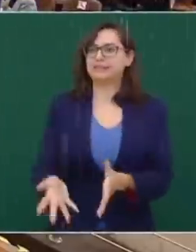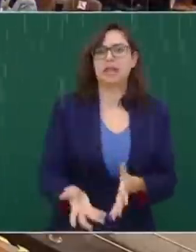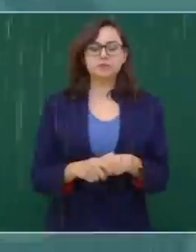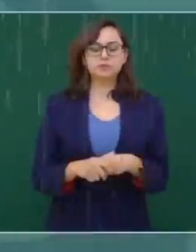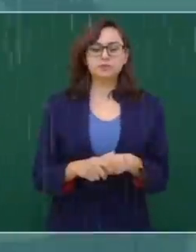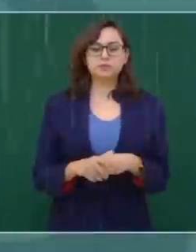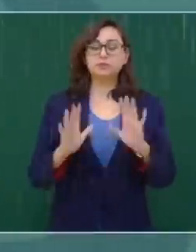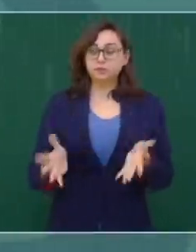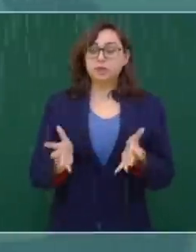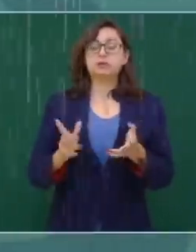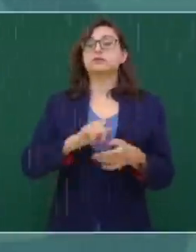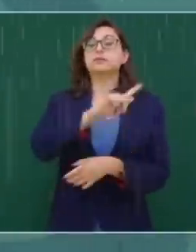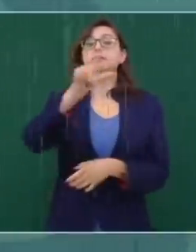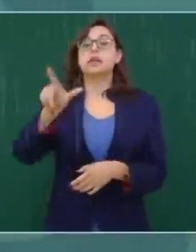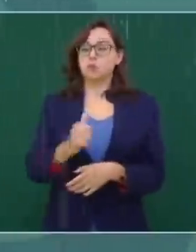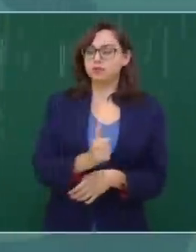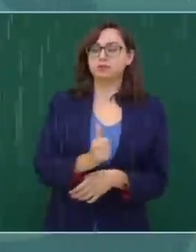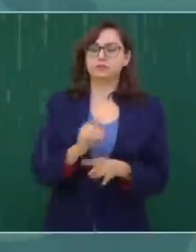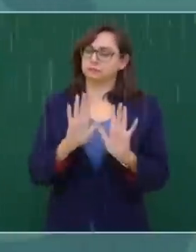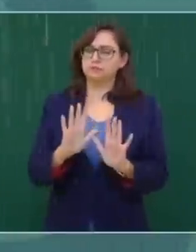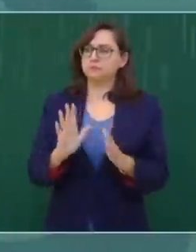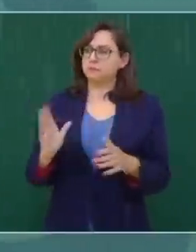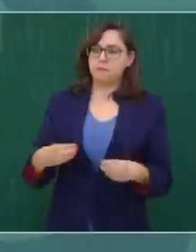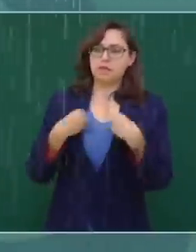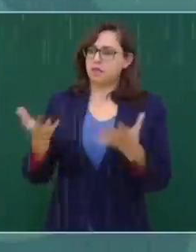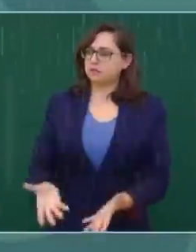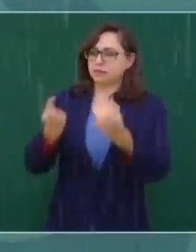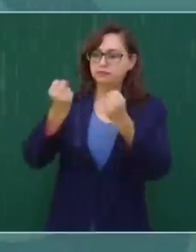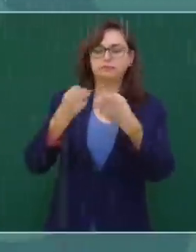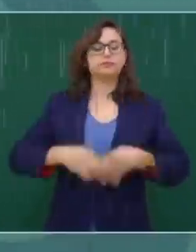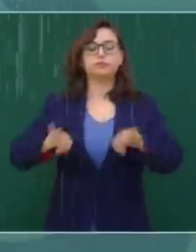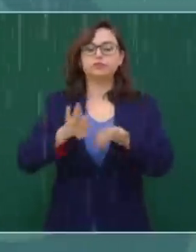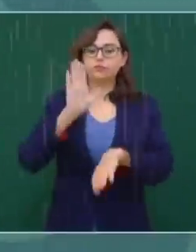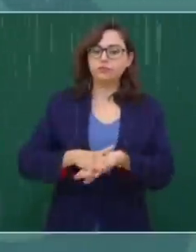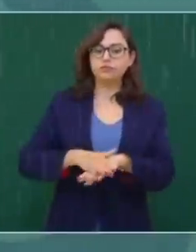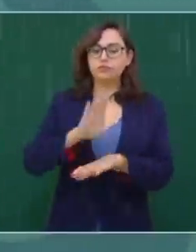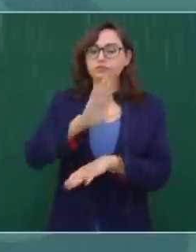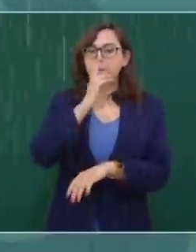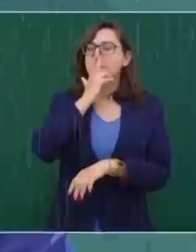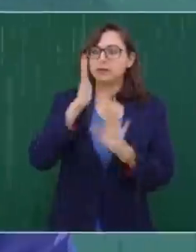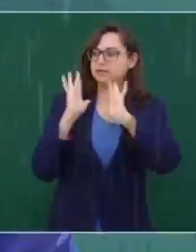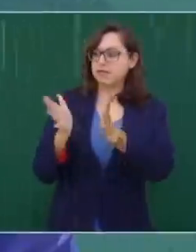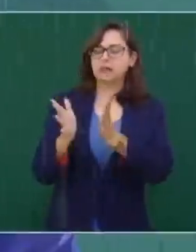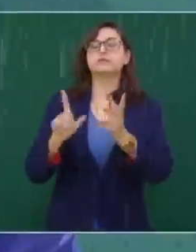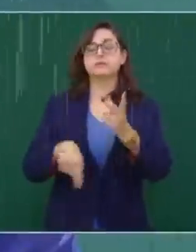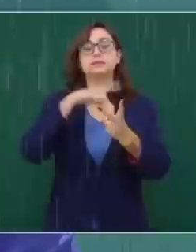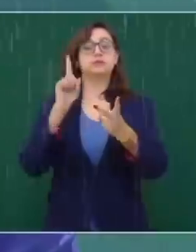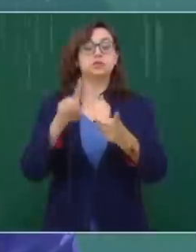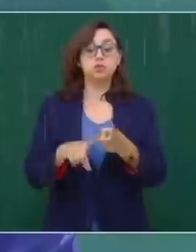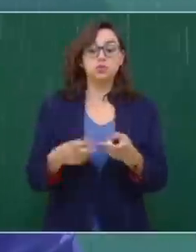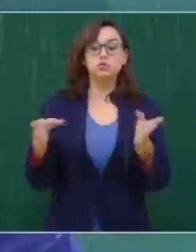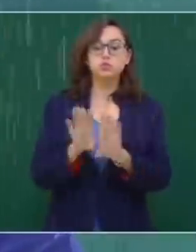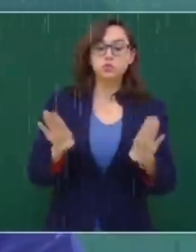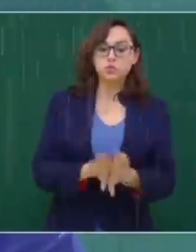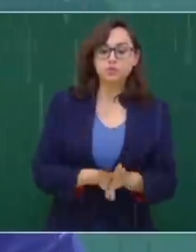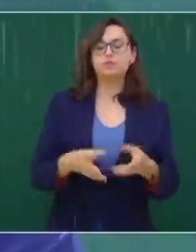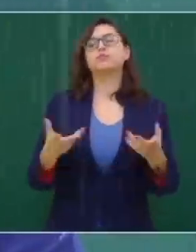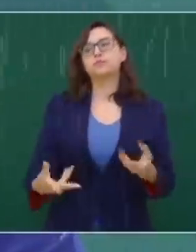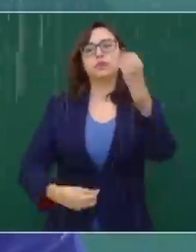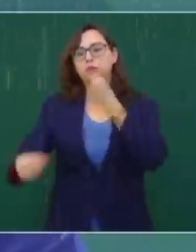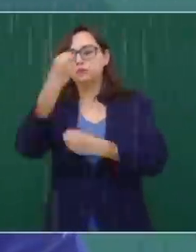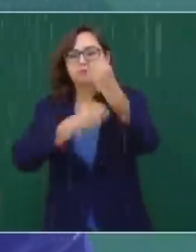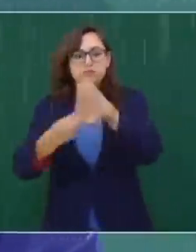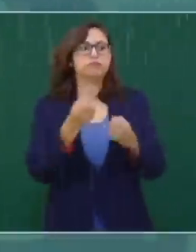personas. Pasando eso, que se salvan las vidas, que es lo más importante, el rescate de las vidas, pues ya viene una etapa de entrega de alimentos,